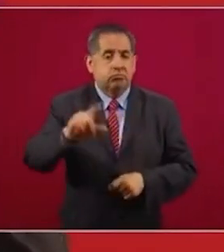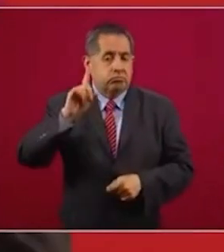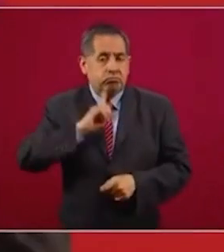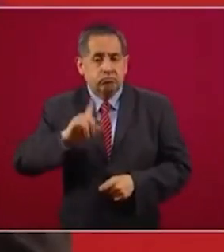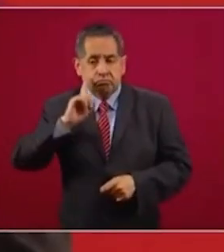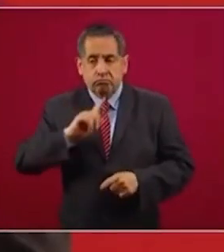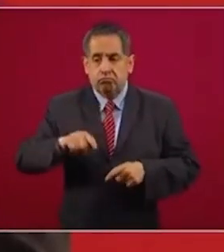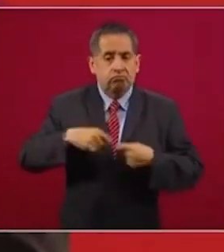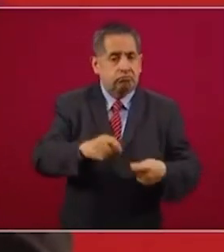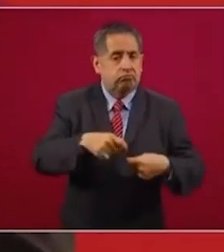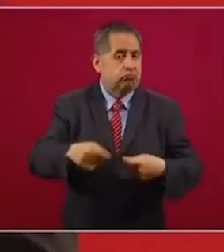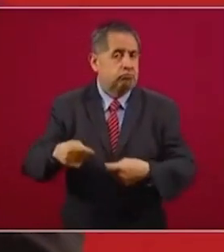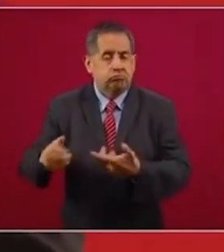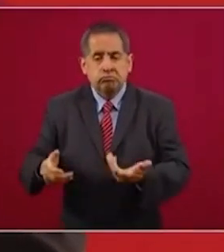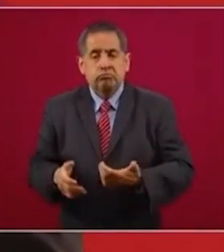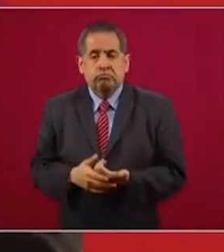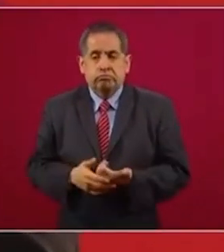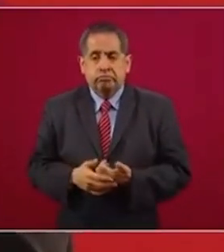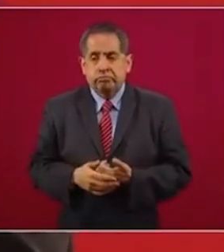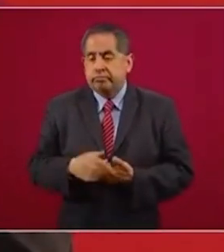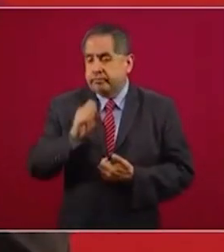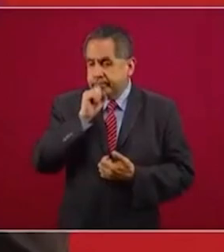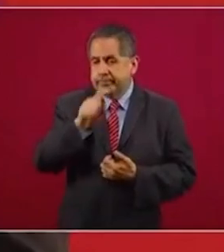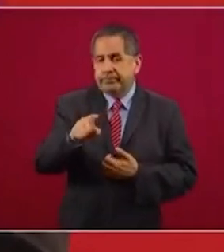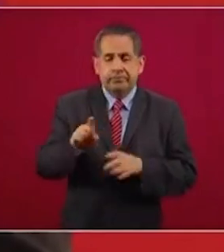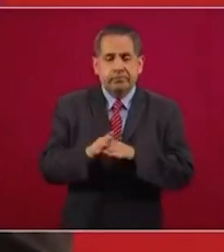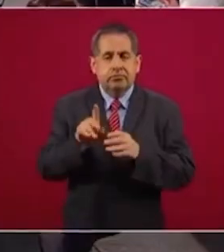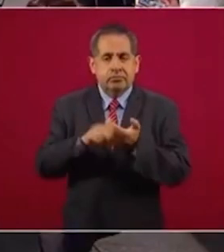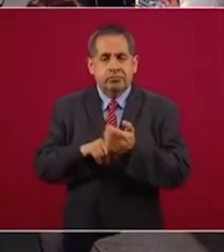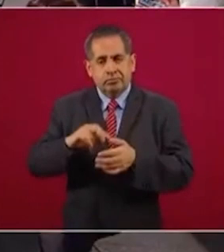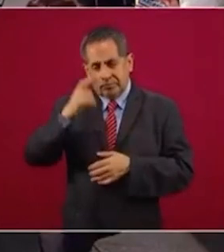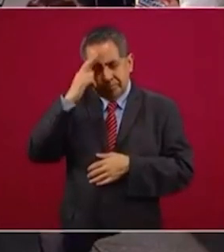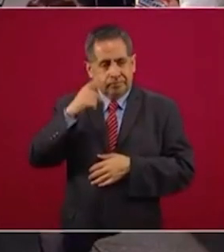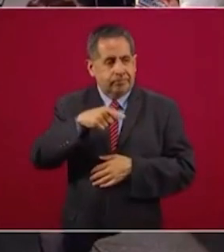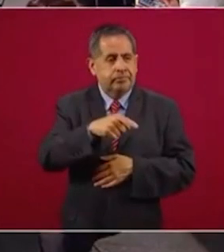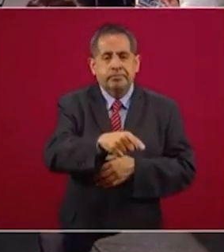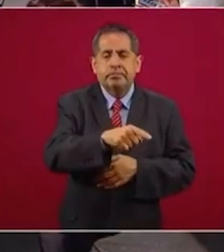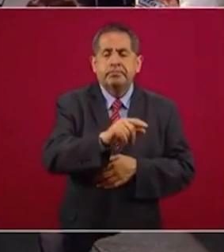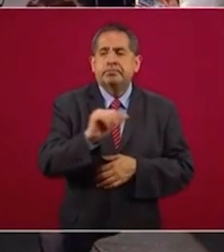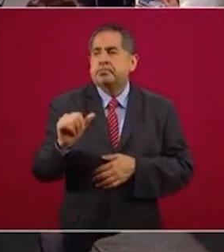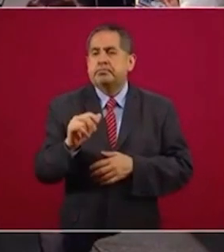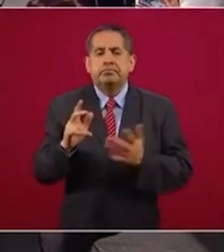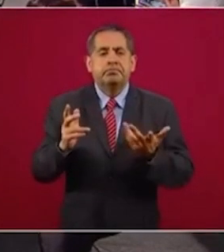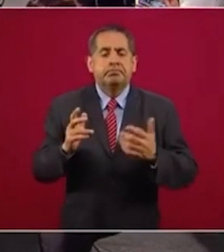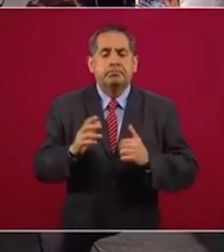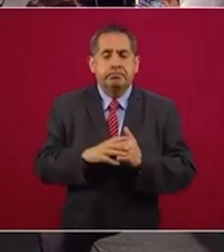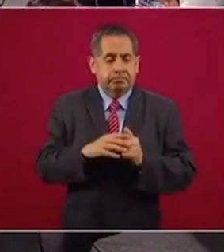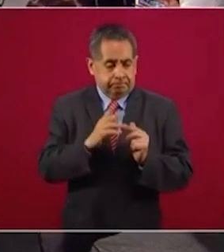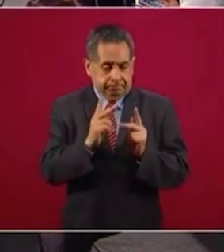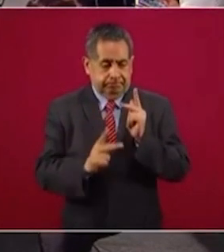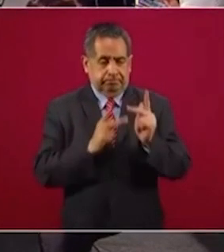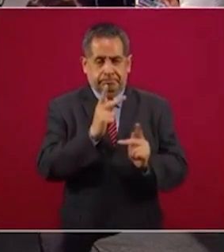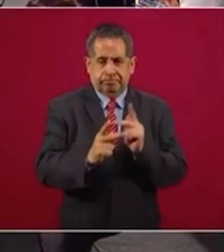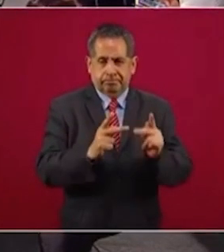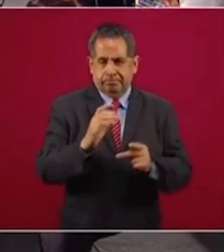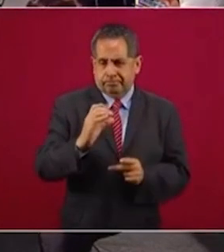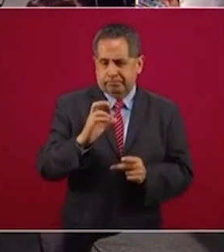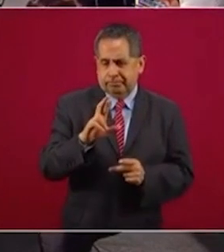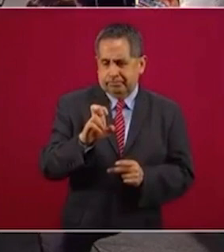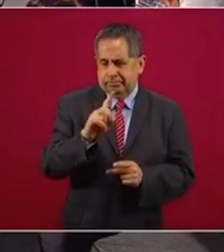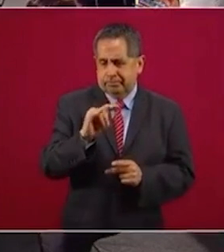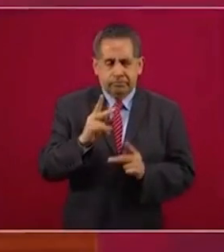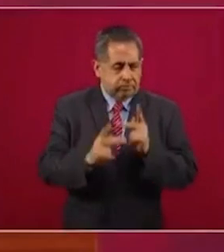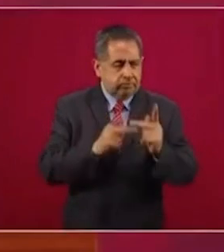pero también en el marco de los créditos que se han dado para afrontar la